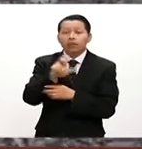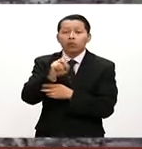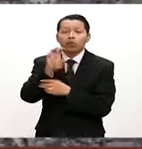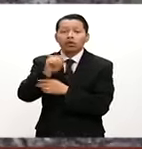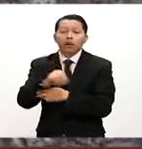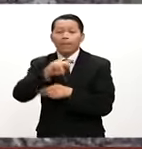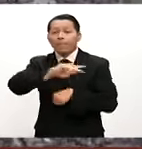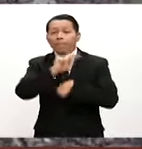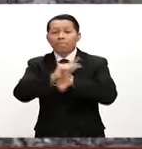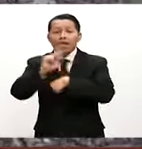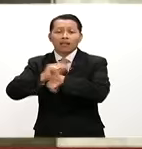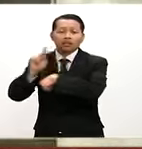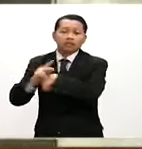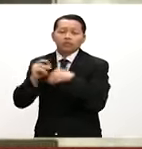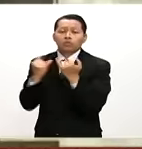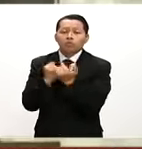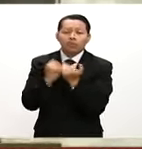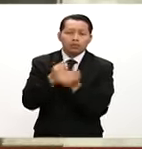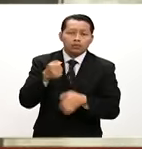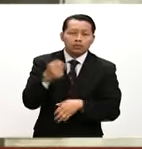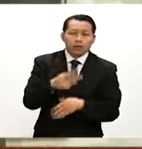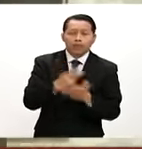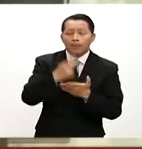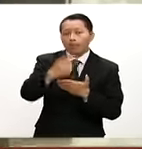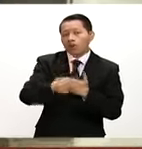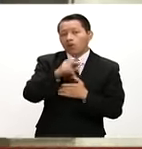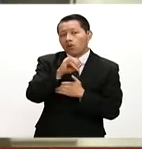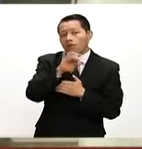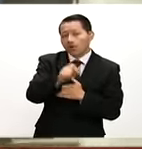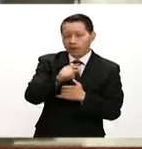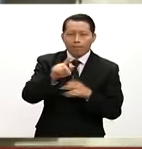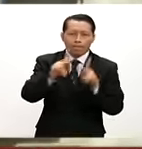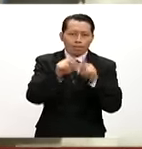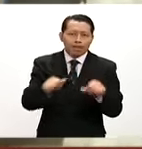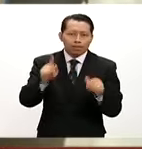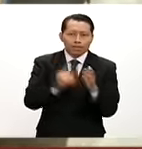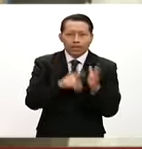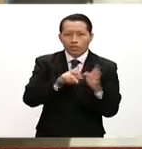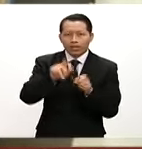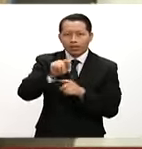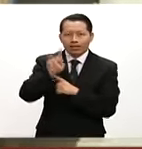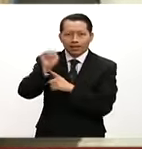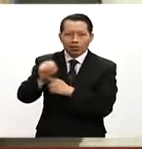países, fue galaronada con el Premio Nobel de la Paz en 1979.